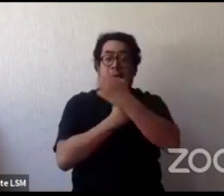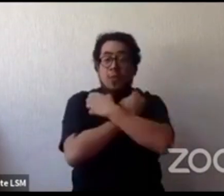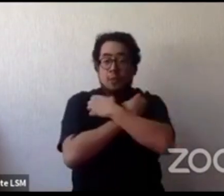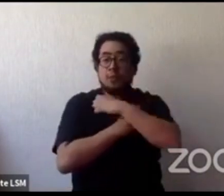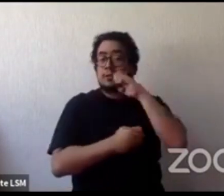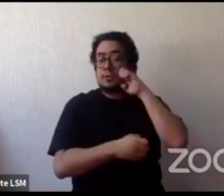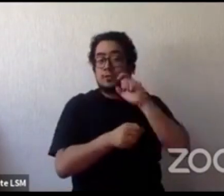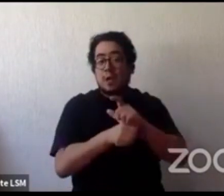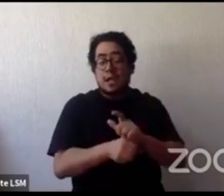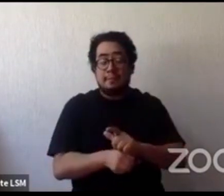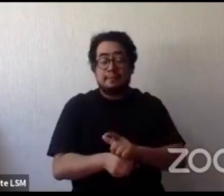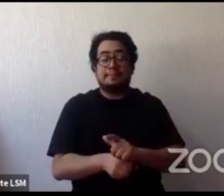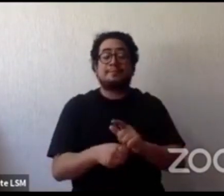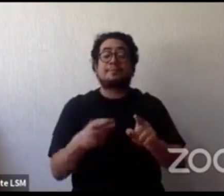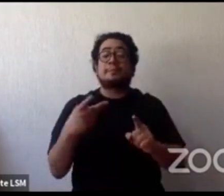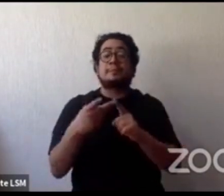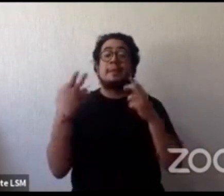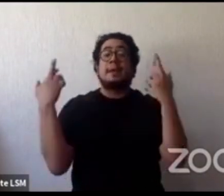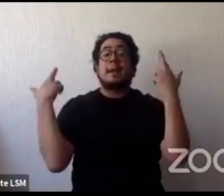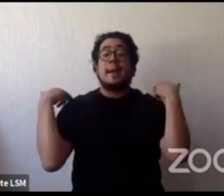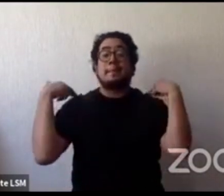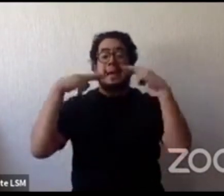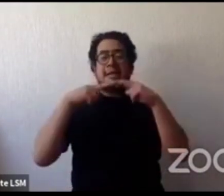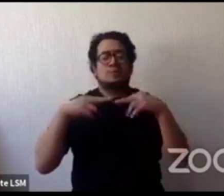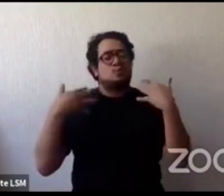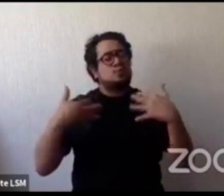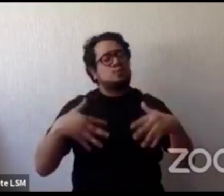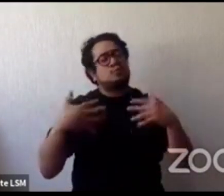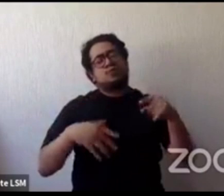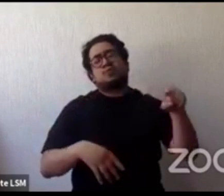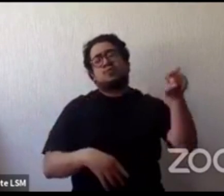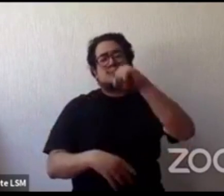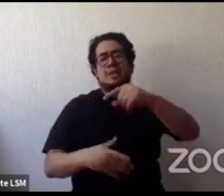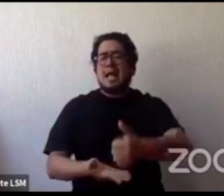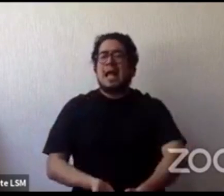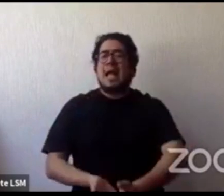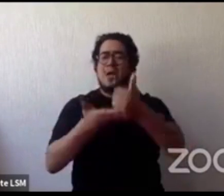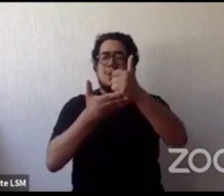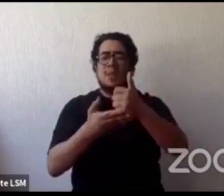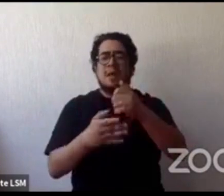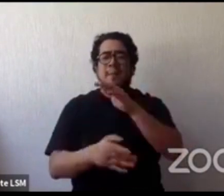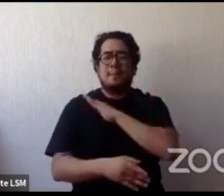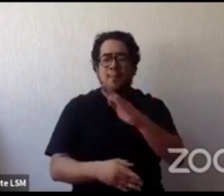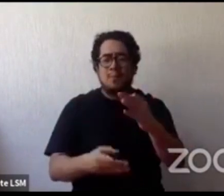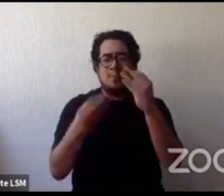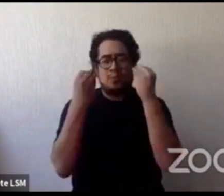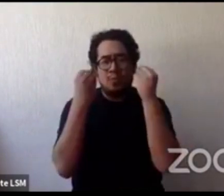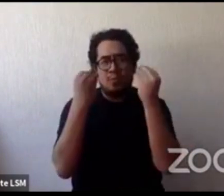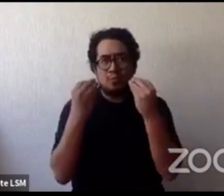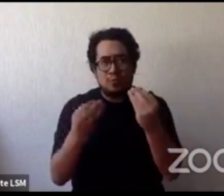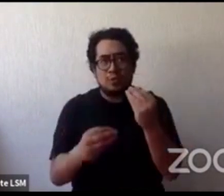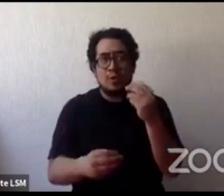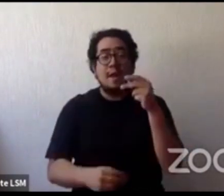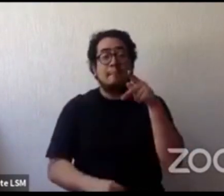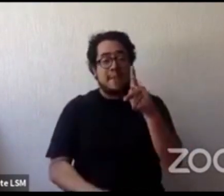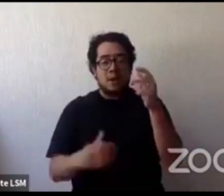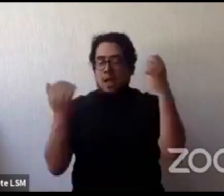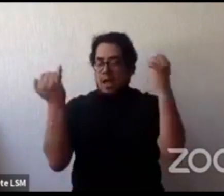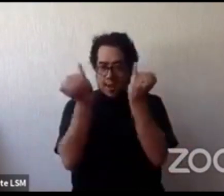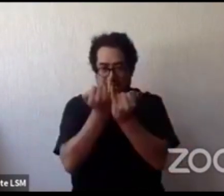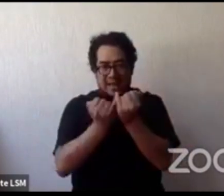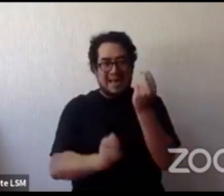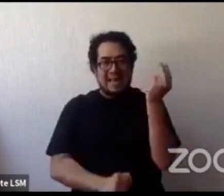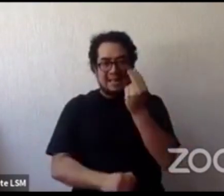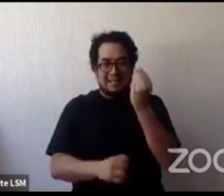ellos son una herramienta increíble para este tema que también necesitan ellos sanar sus propias historias personales y